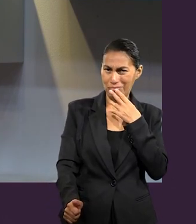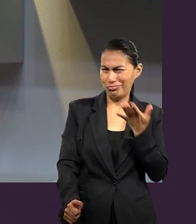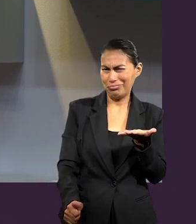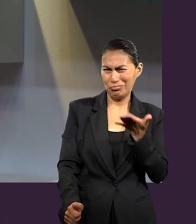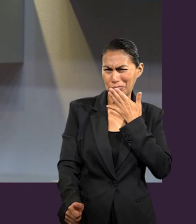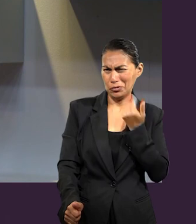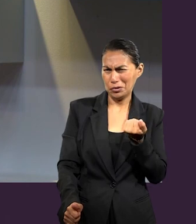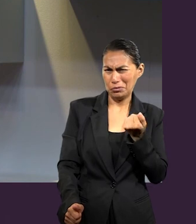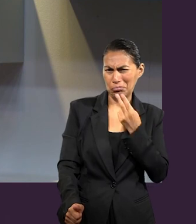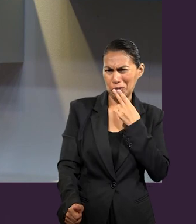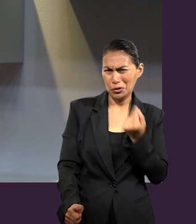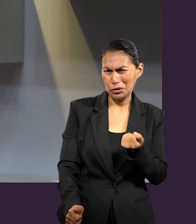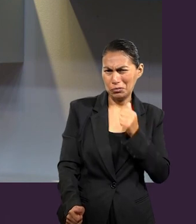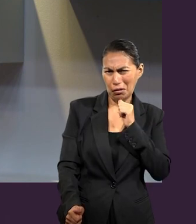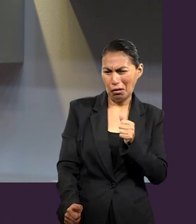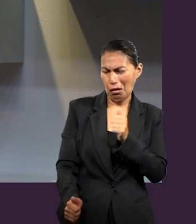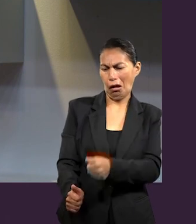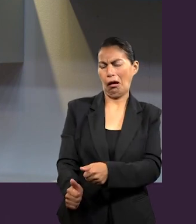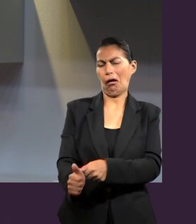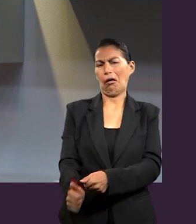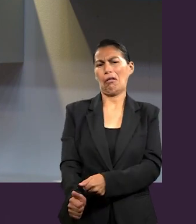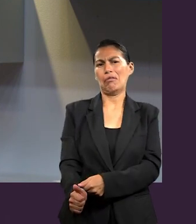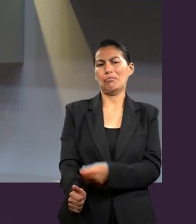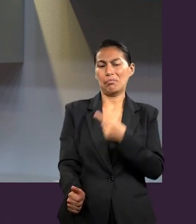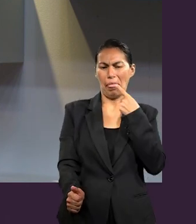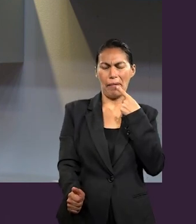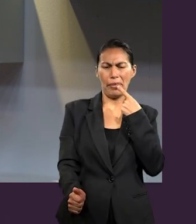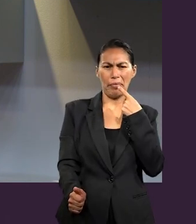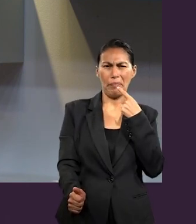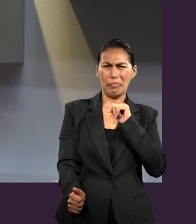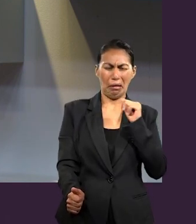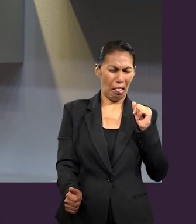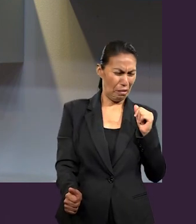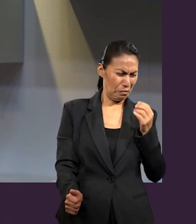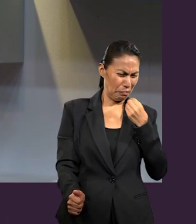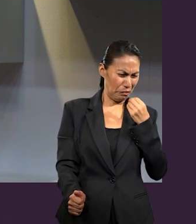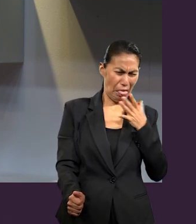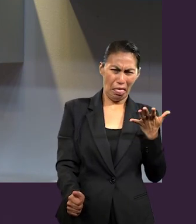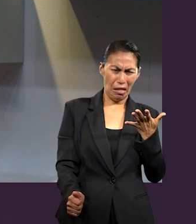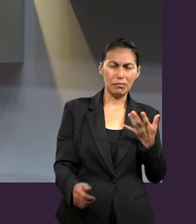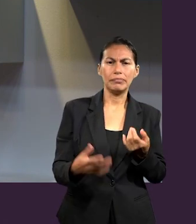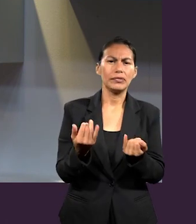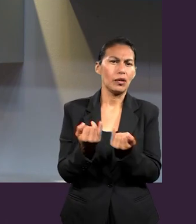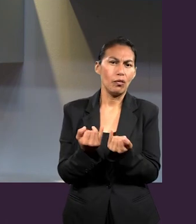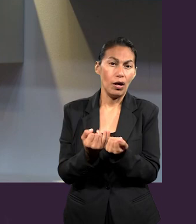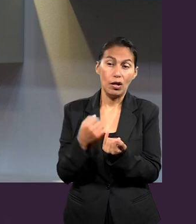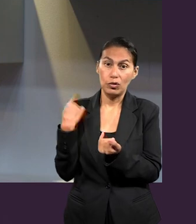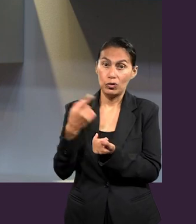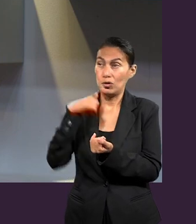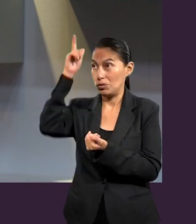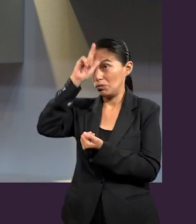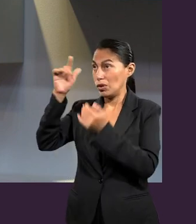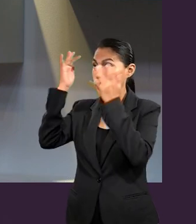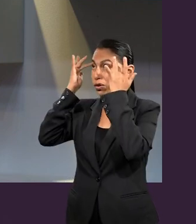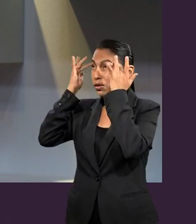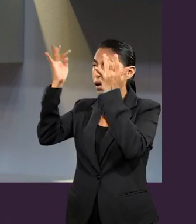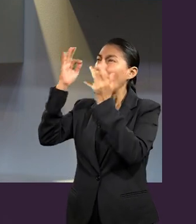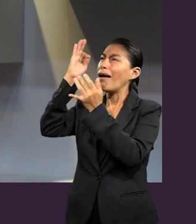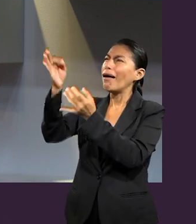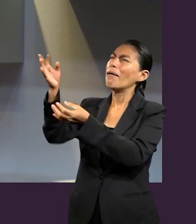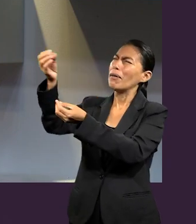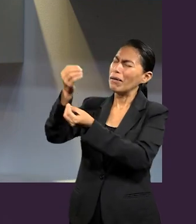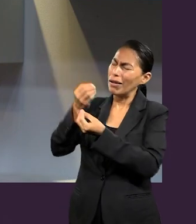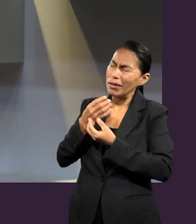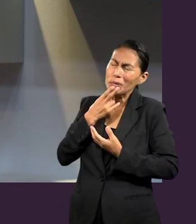nosotros pensemos en una frase, qué es lo que nos